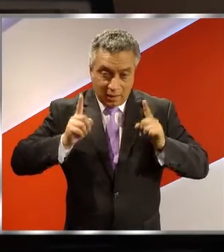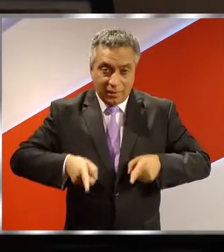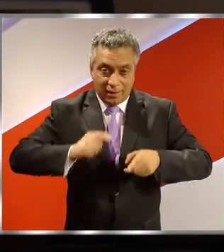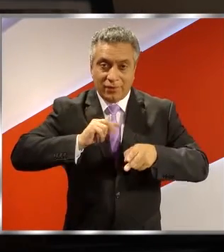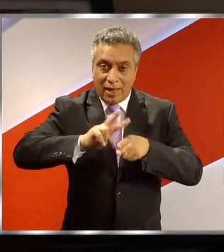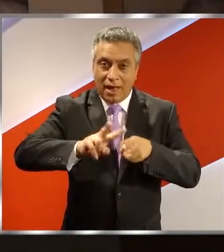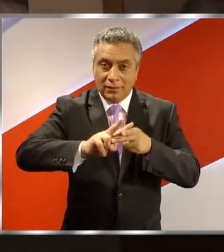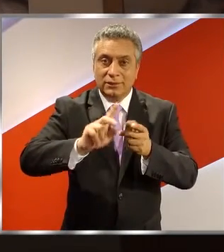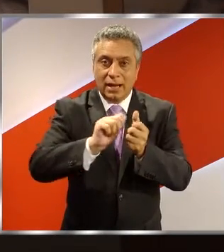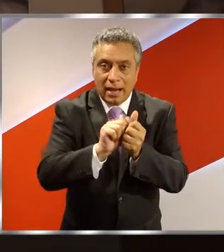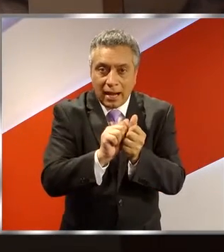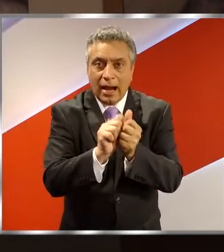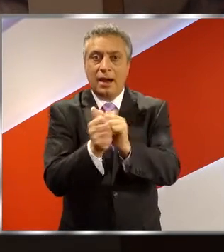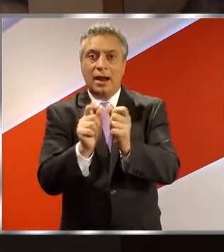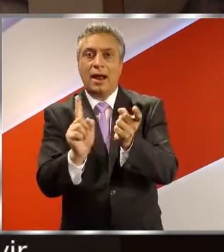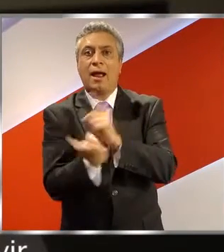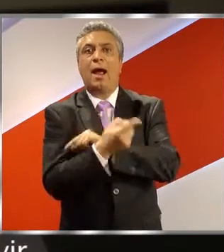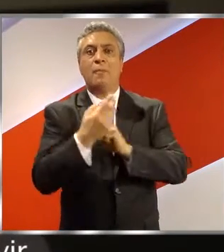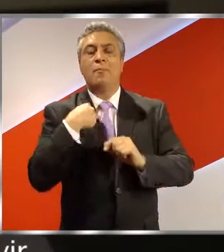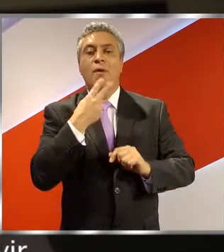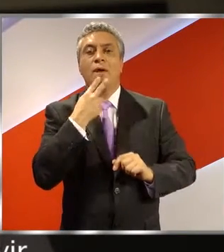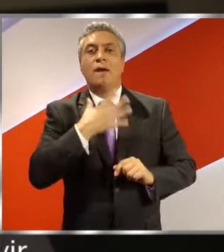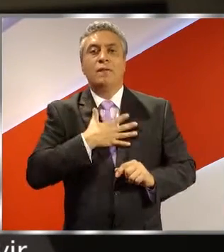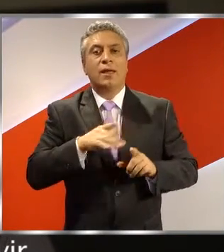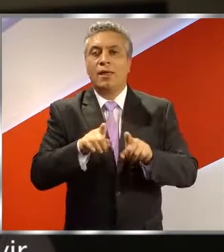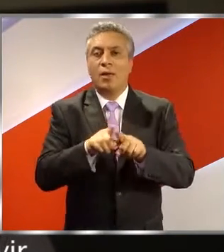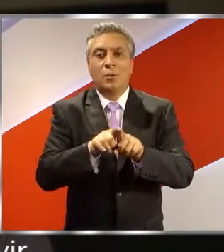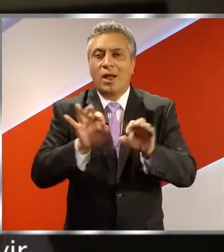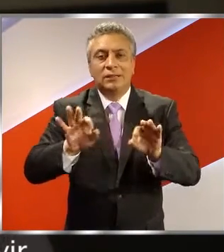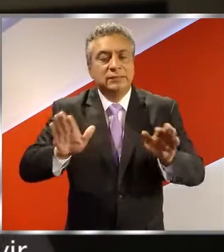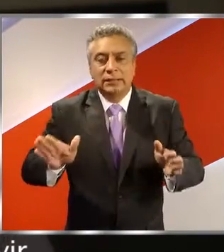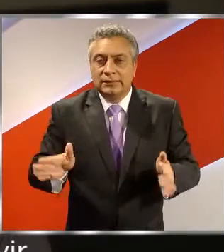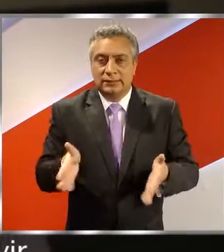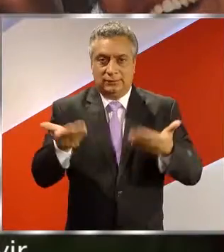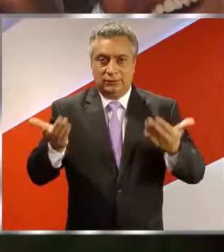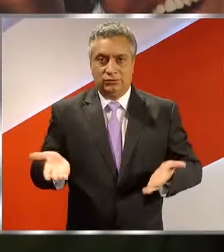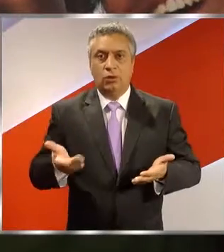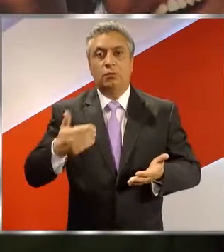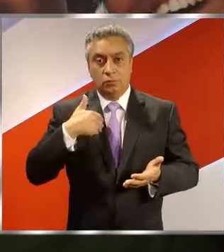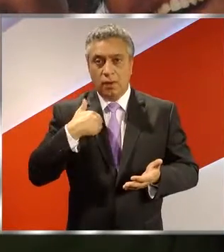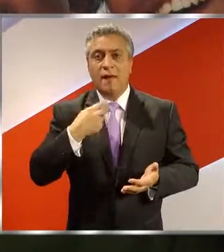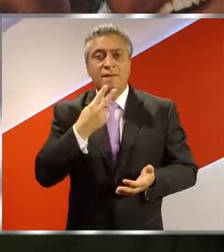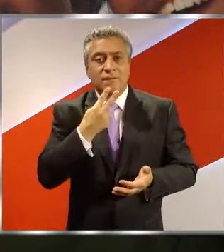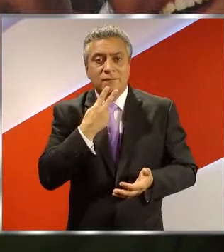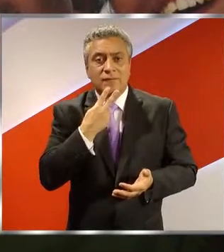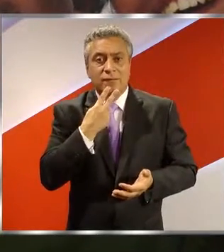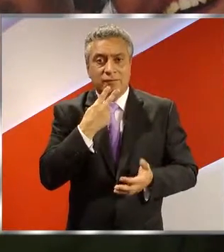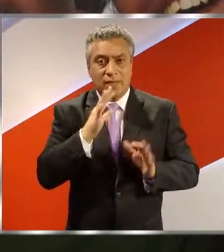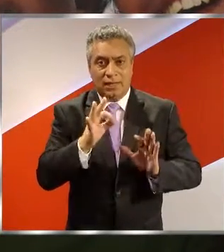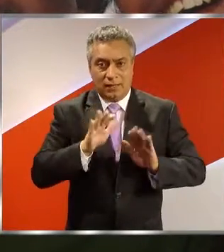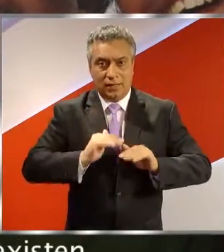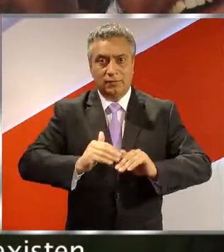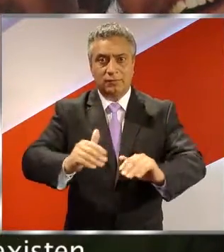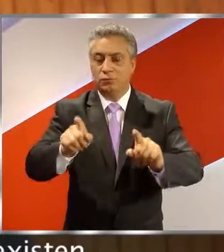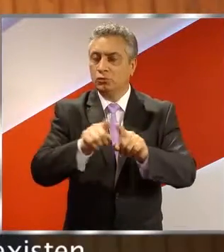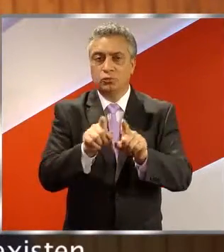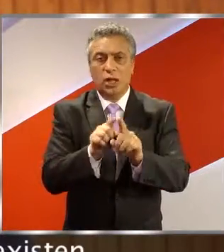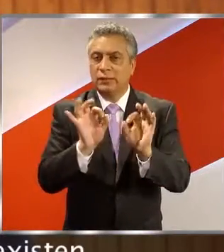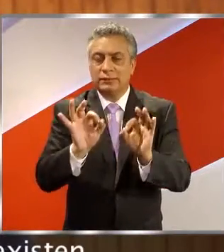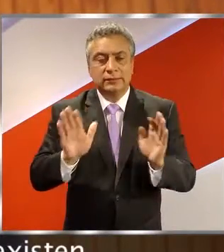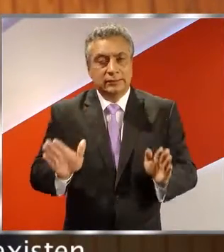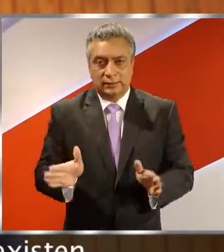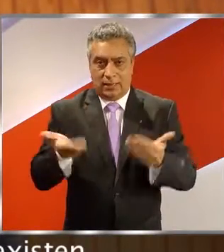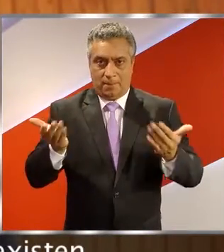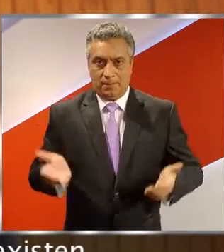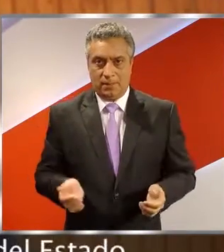a lo sencillo y nos ha permitido vivir de forma simple. Las barreras que hoy día